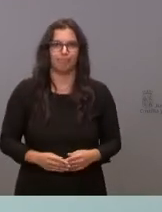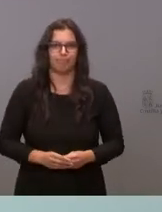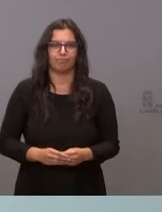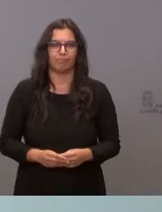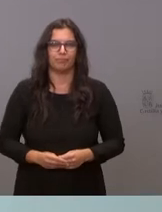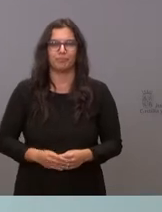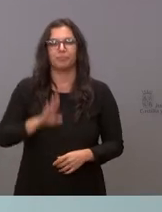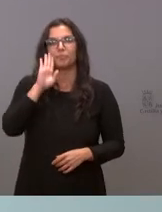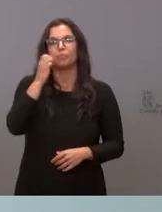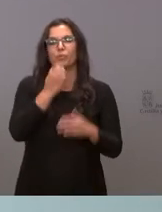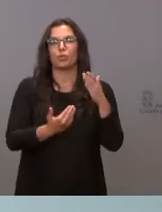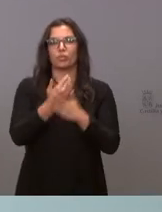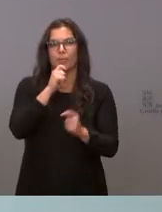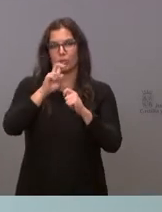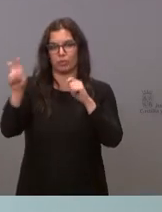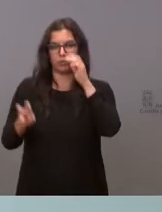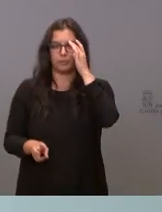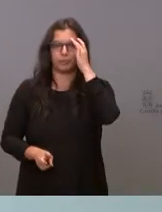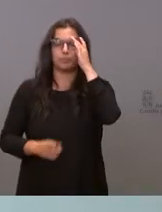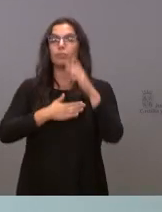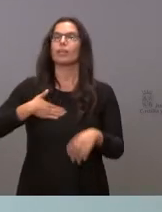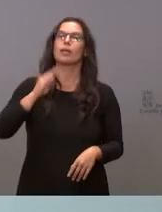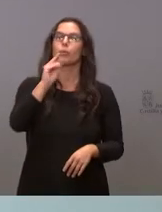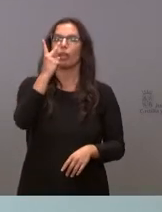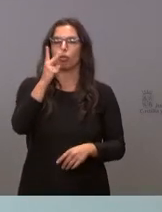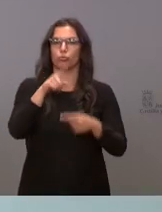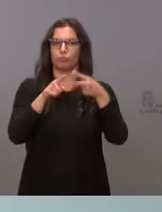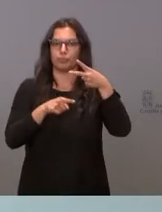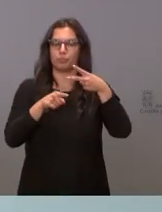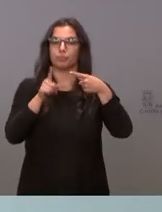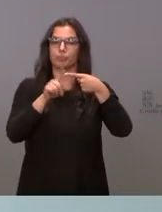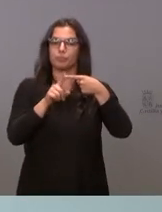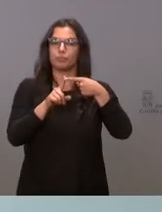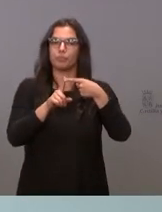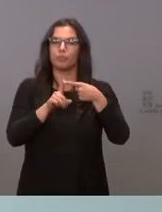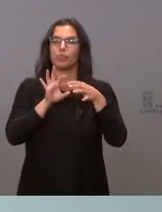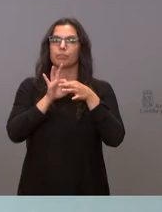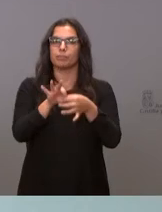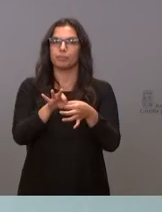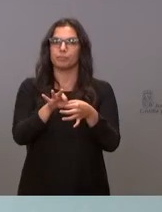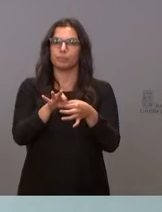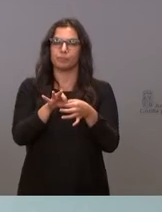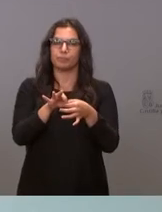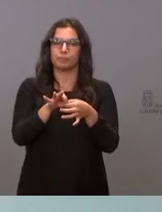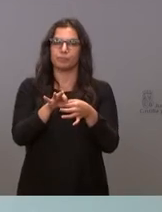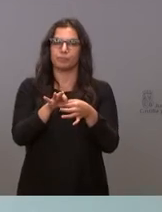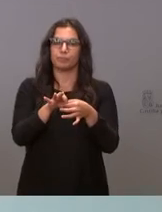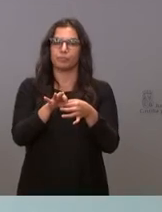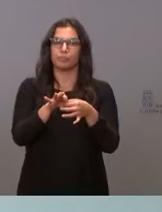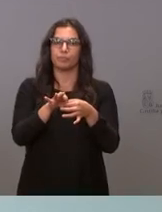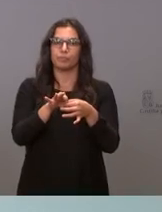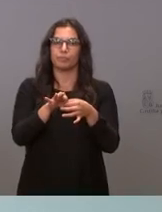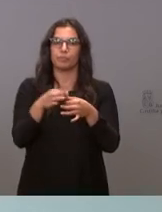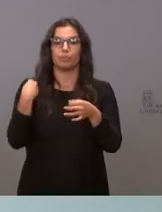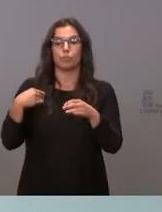Buenos días. Quería preguntarle dos cuestiones. Una de ellas tiene que ver con el movimiento que ha